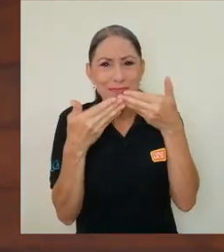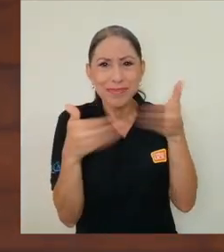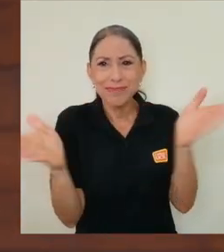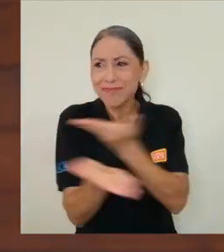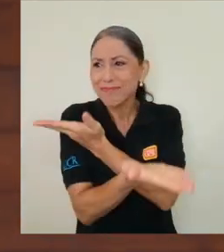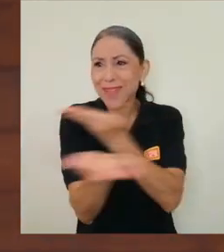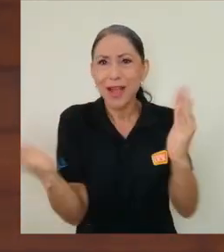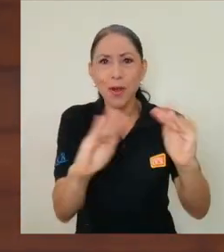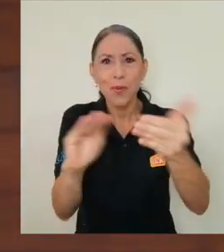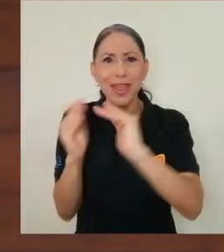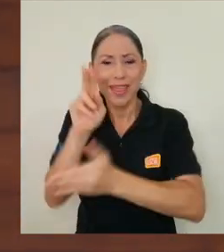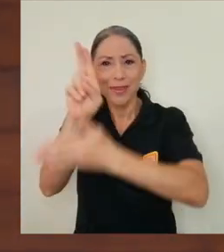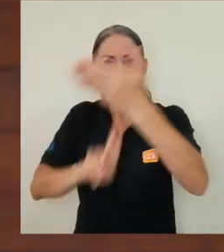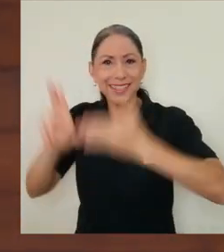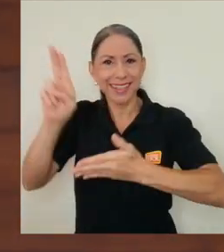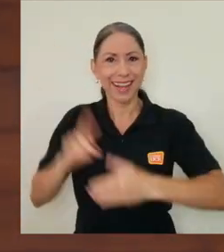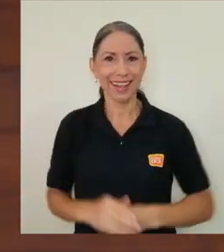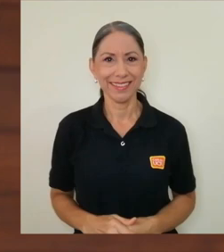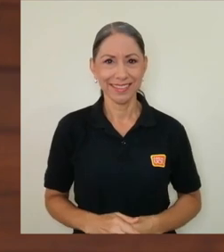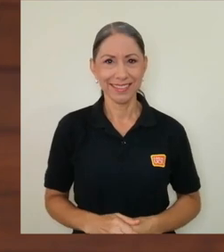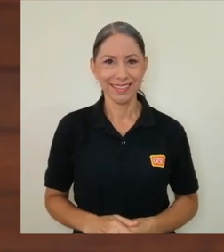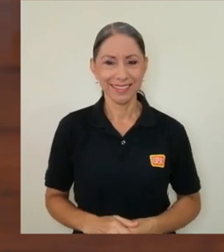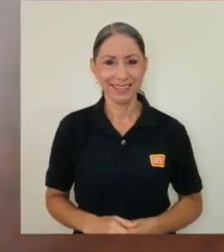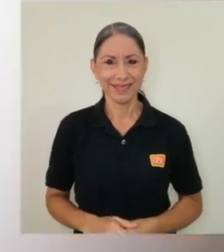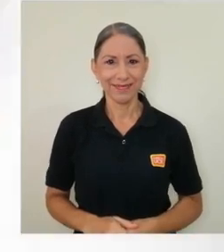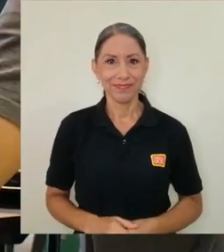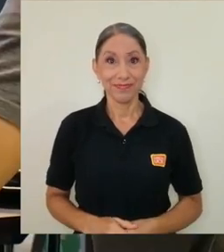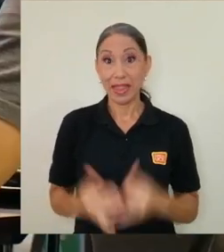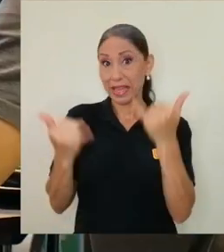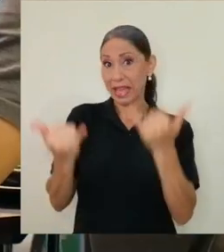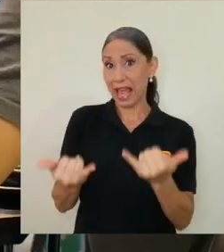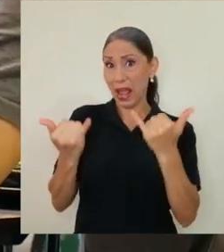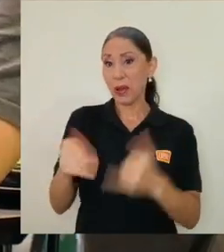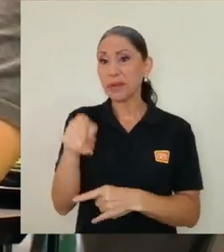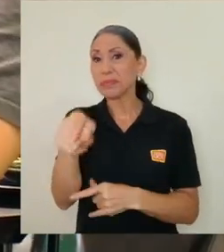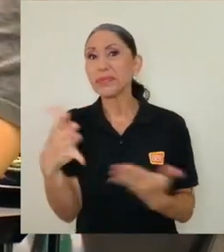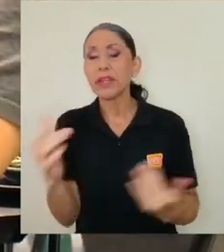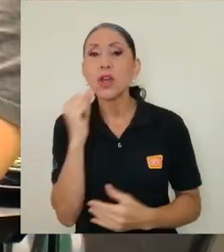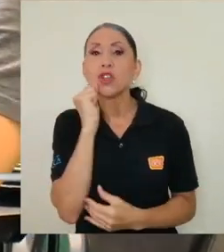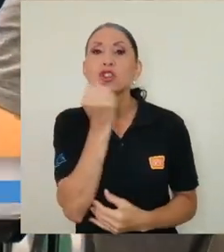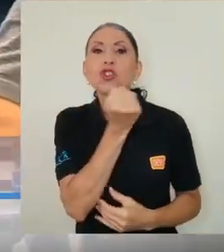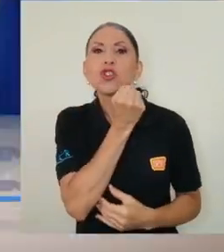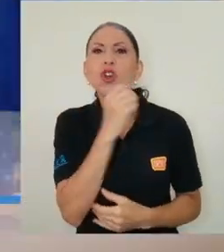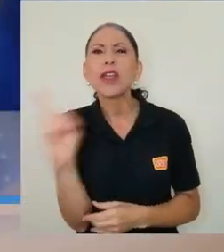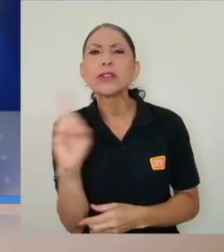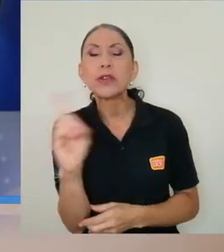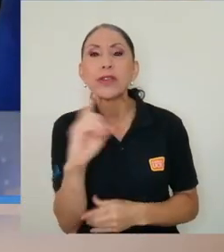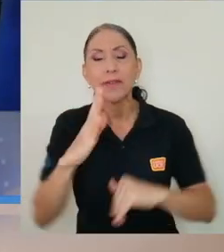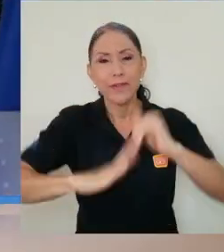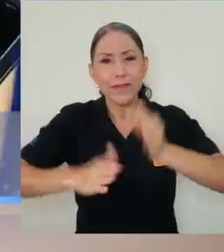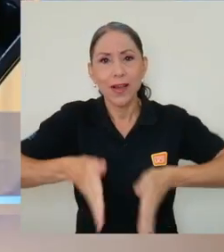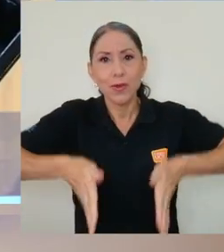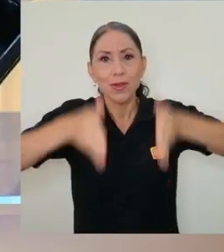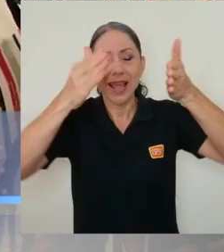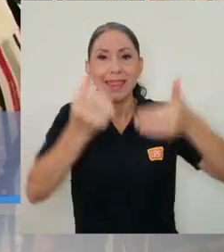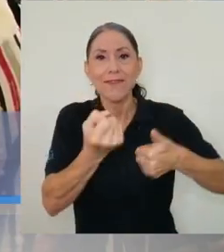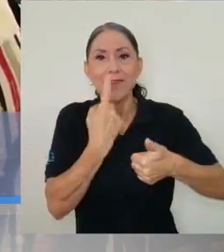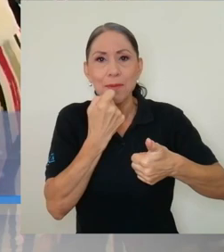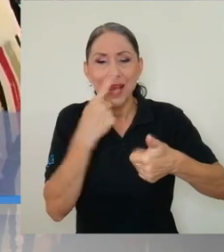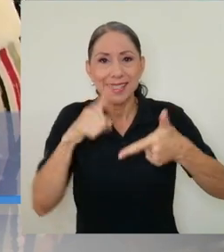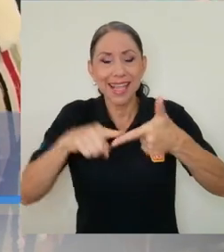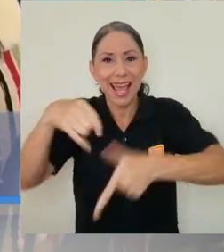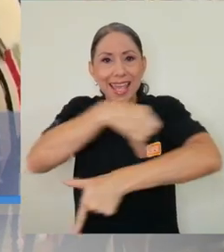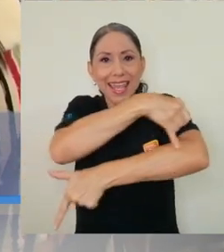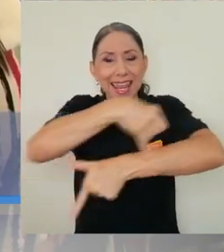puertas a la comunidad universitaria. En esta ocasión se trata de las sodas ubicadas en las facultades de